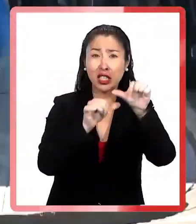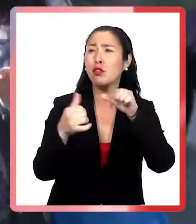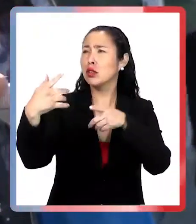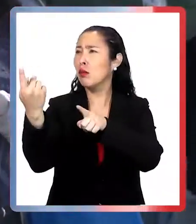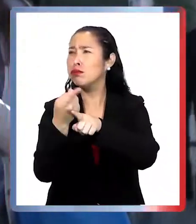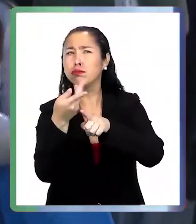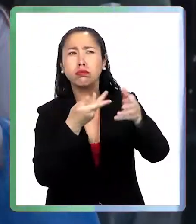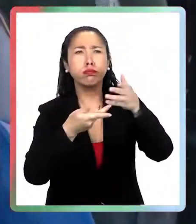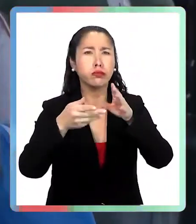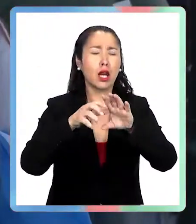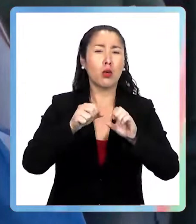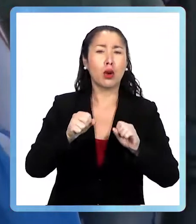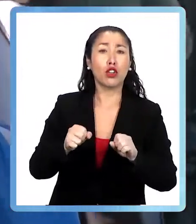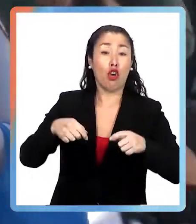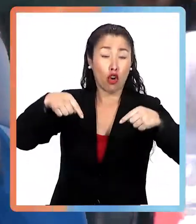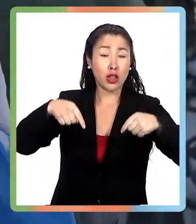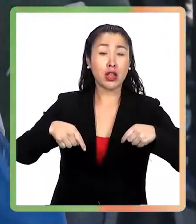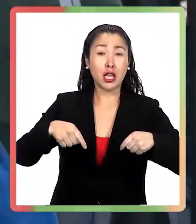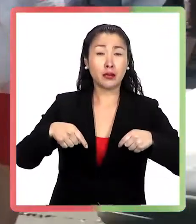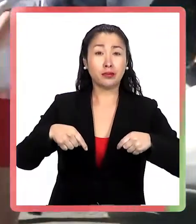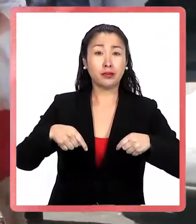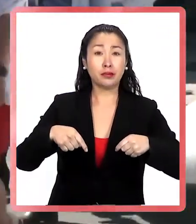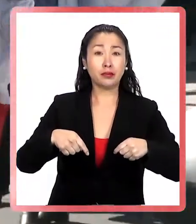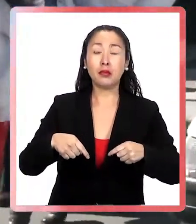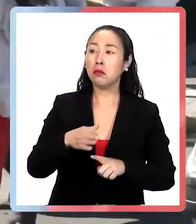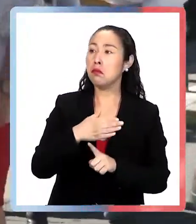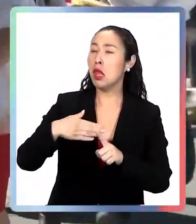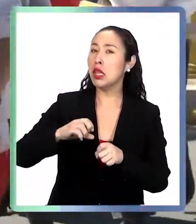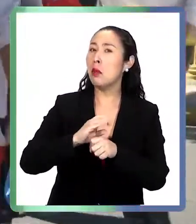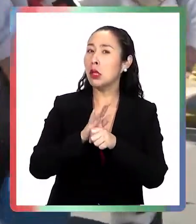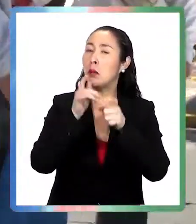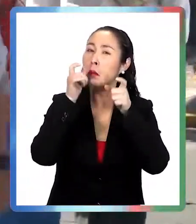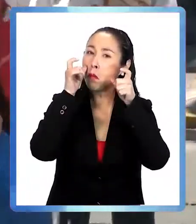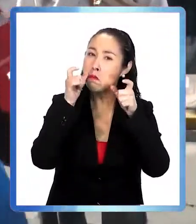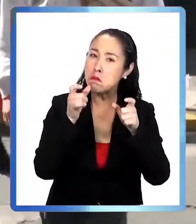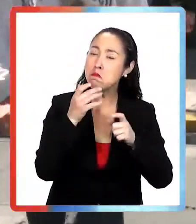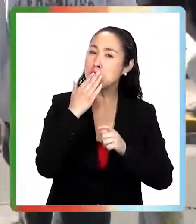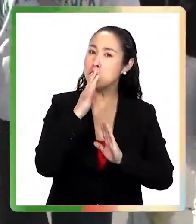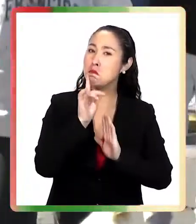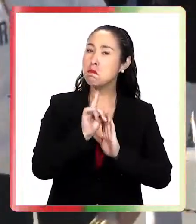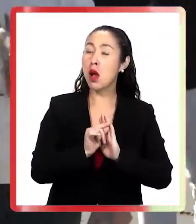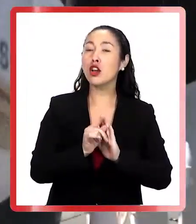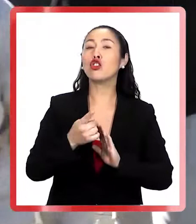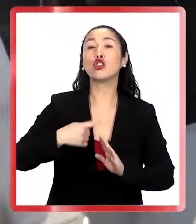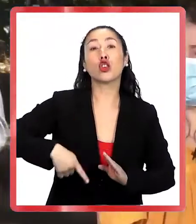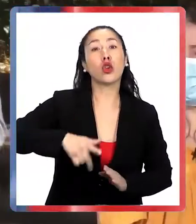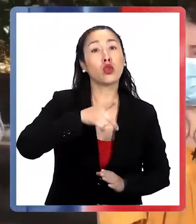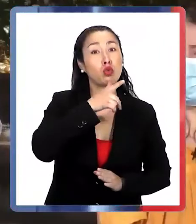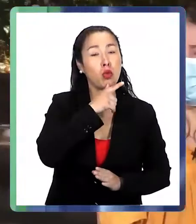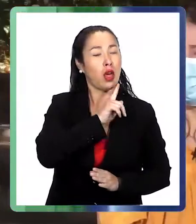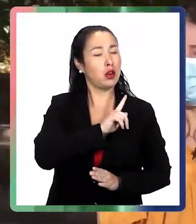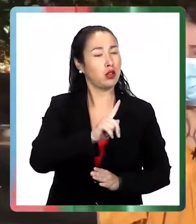mundo científico y en el cual, si bien hoy día estamos en un buen escenario epidemiológico, no dudaremos en